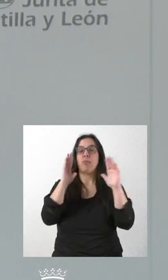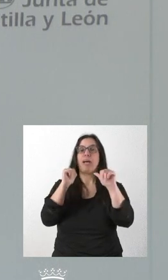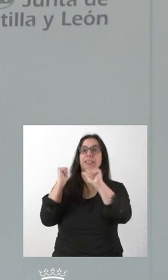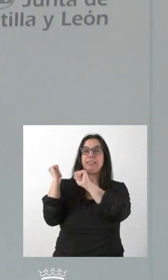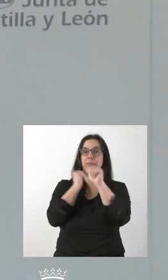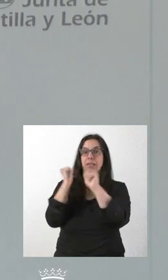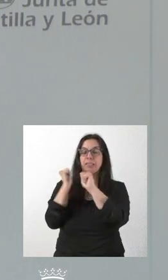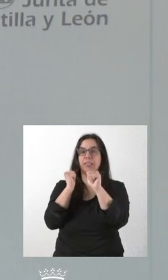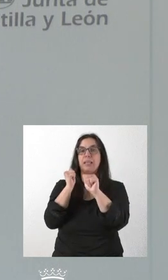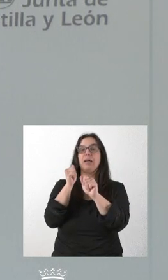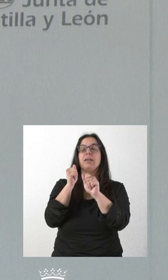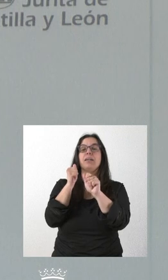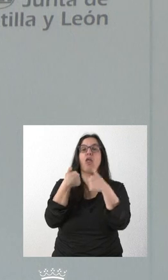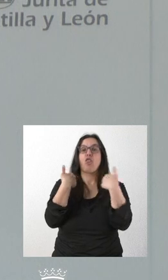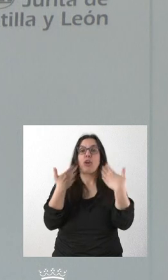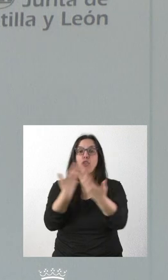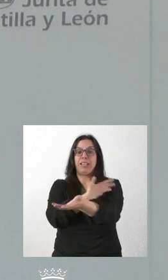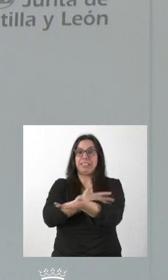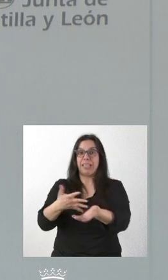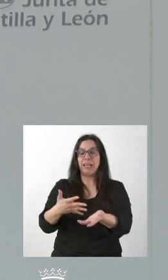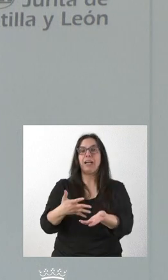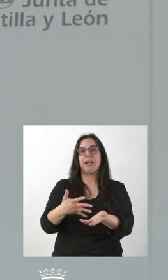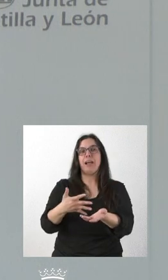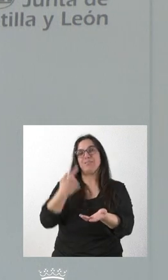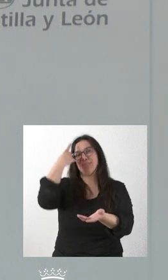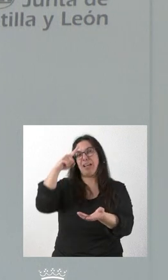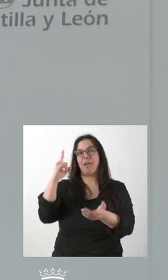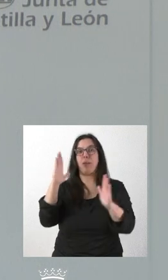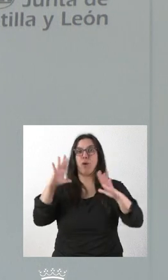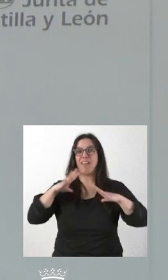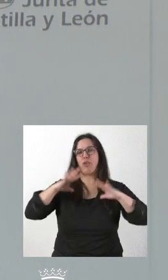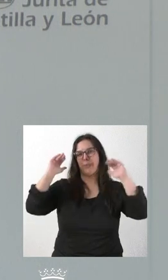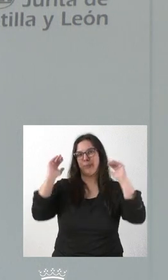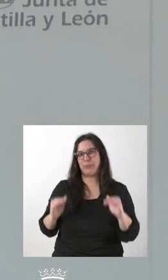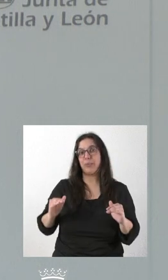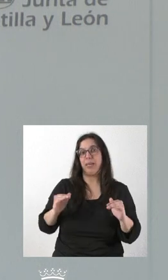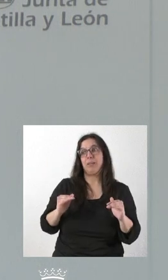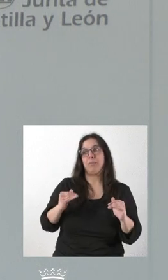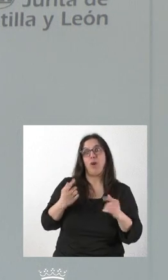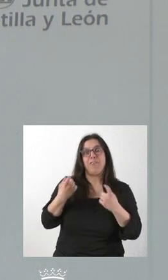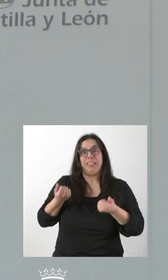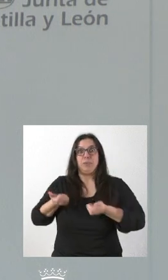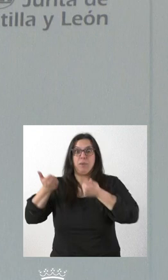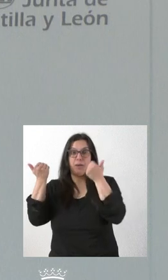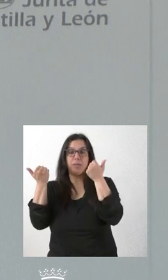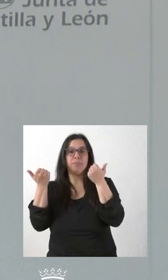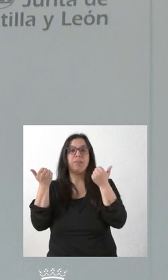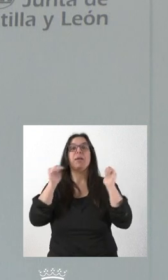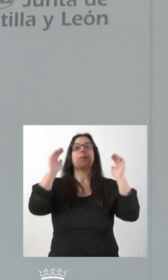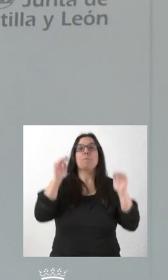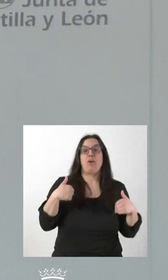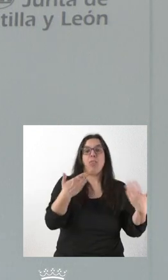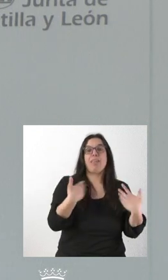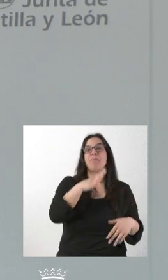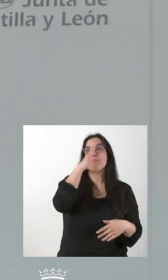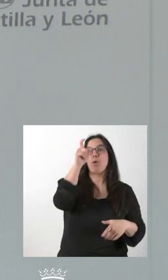el número de donaciones de sangre disminuye, como saben ustedes, y las necesidades también aumentan. Disminuyen como consecuencia de que hay muchas